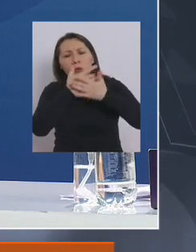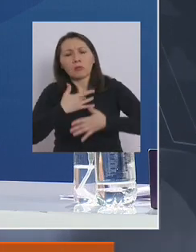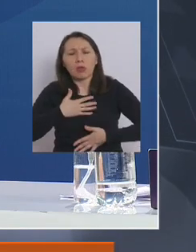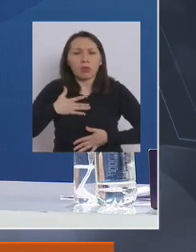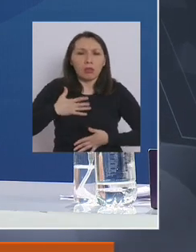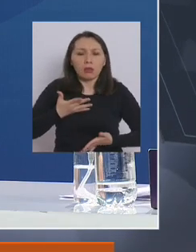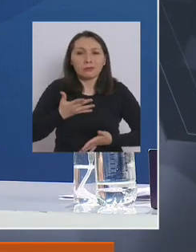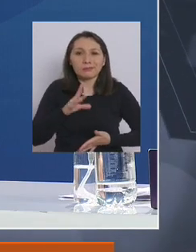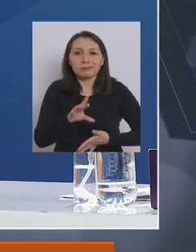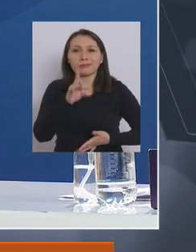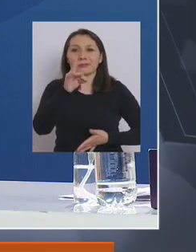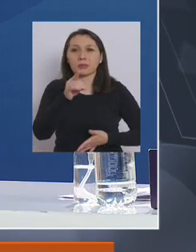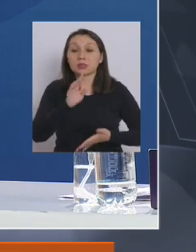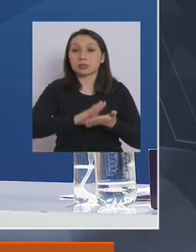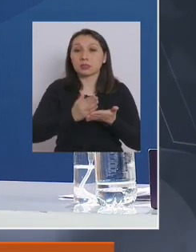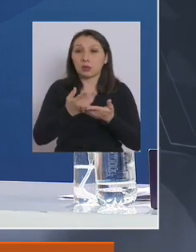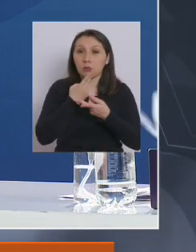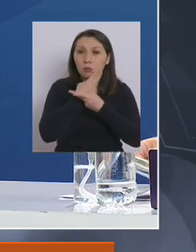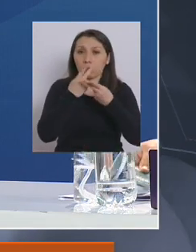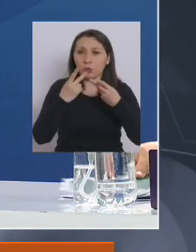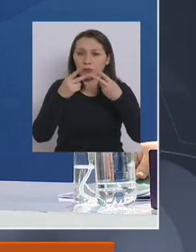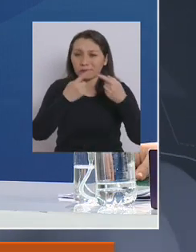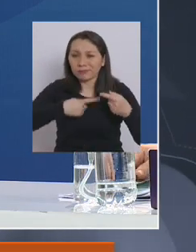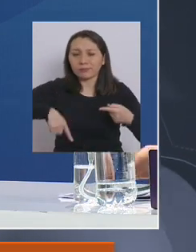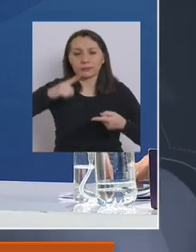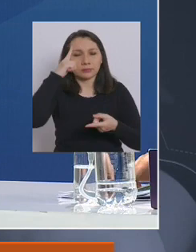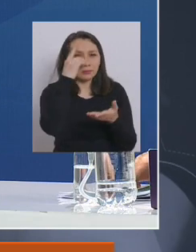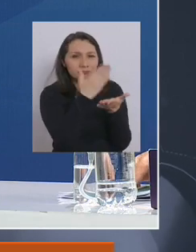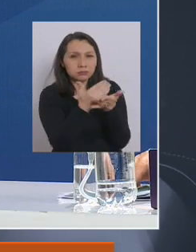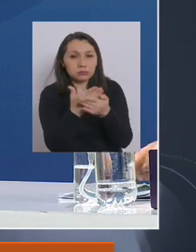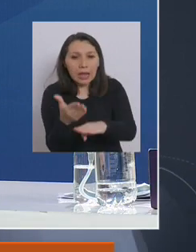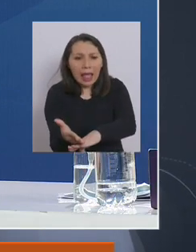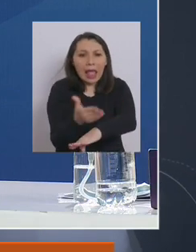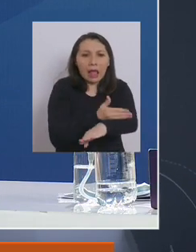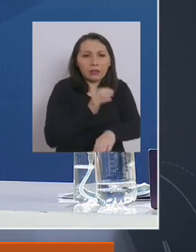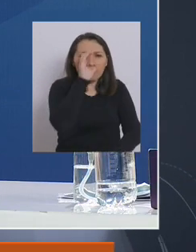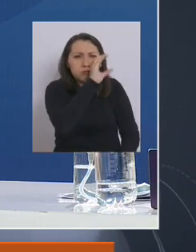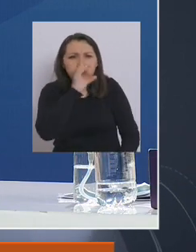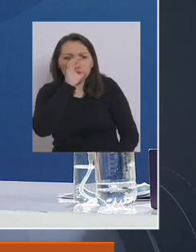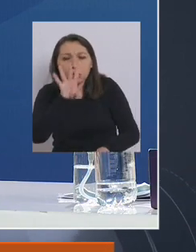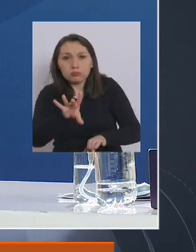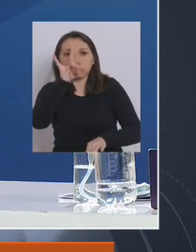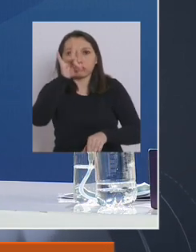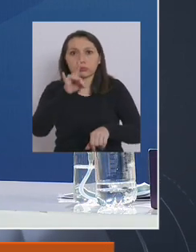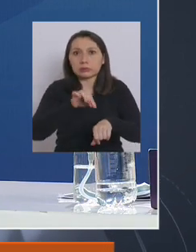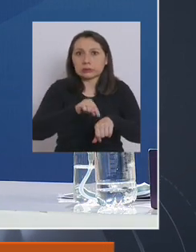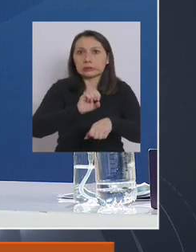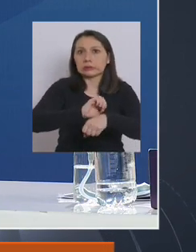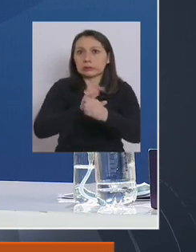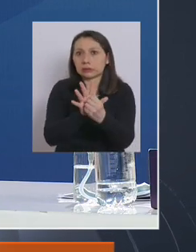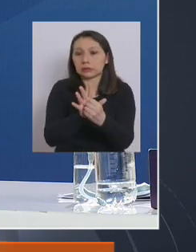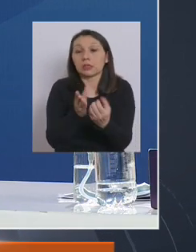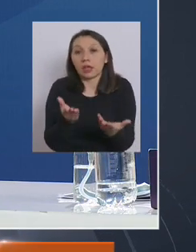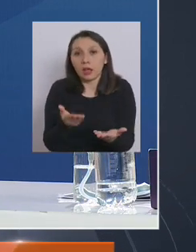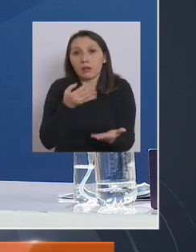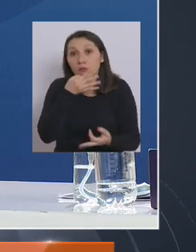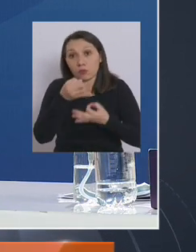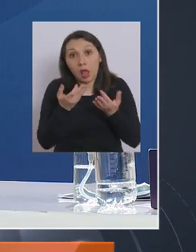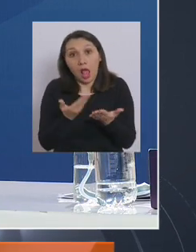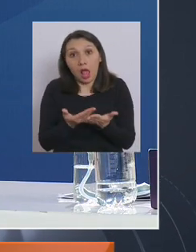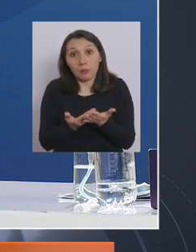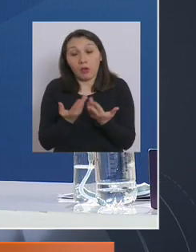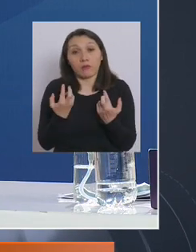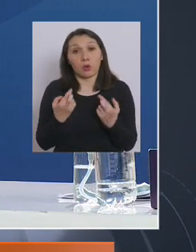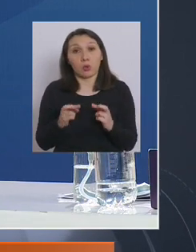tanto, desde el punto de salud pública, estamos estableciendo estrategias para ir a adelantarnos en el diagnóstico. Y aquí quiero contarles y aprovechar esta